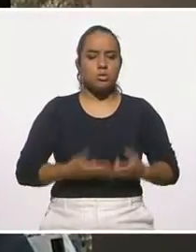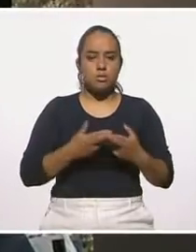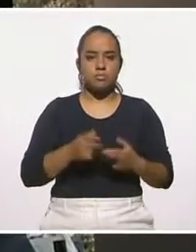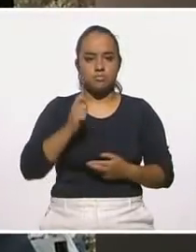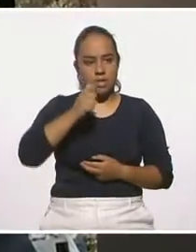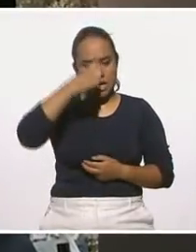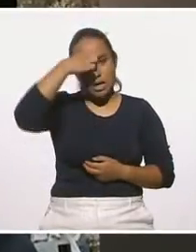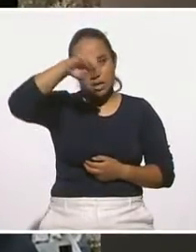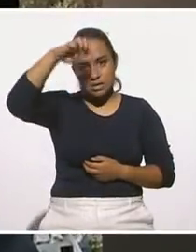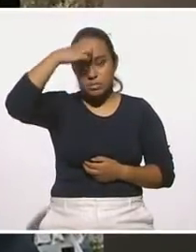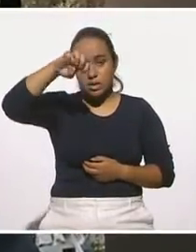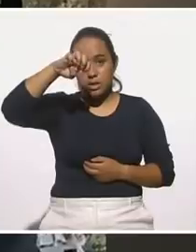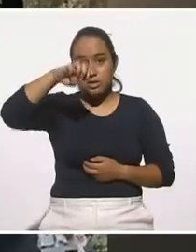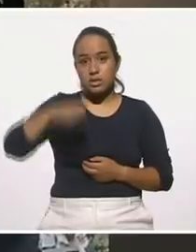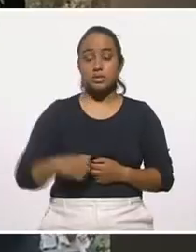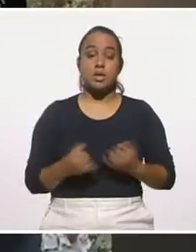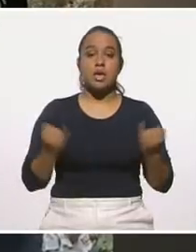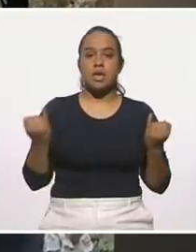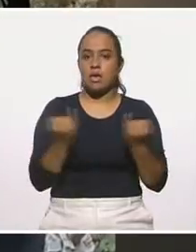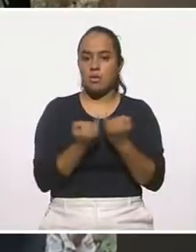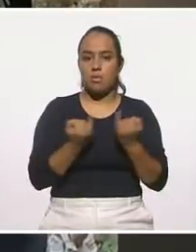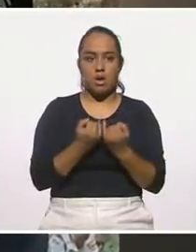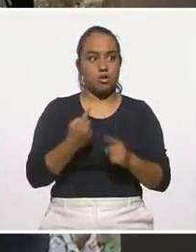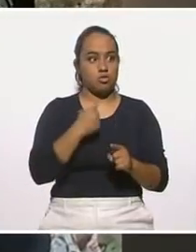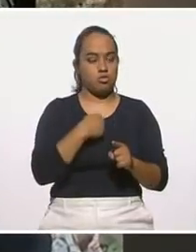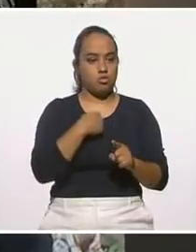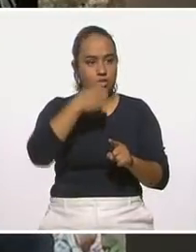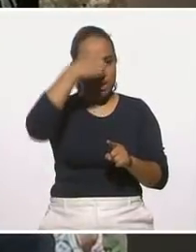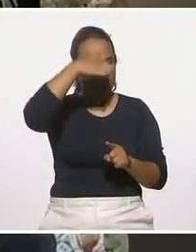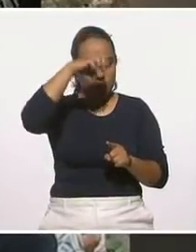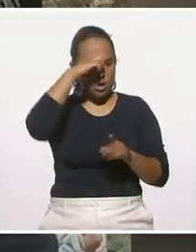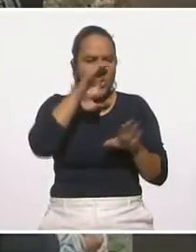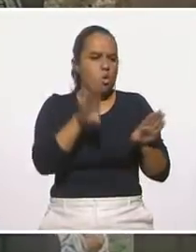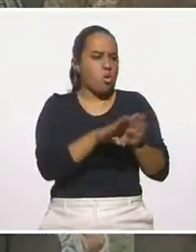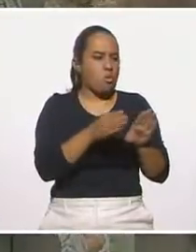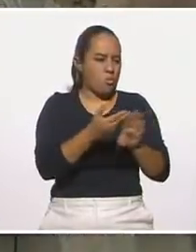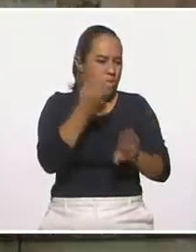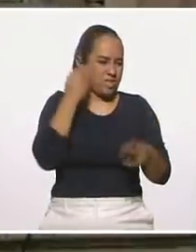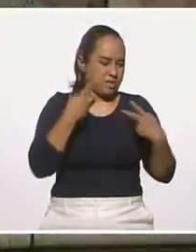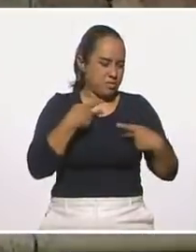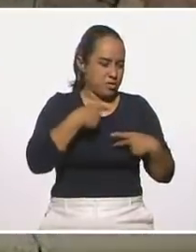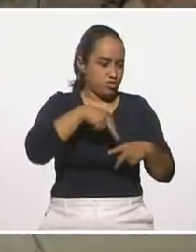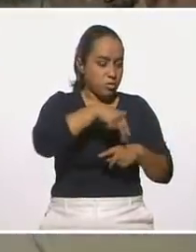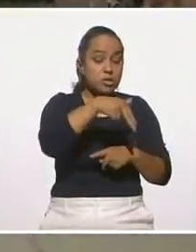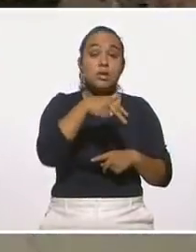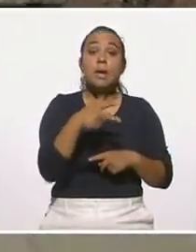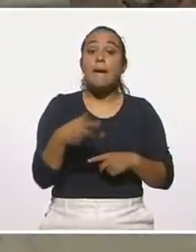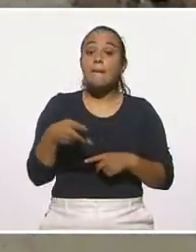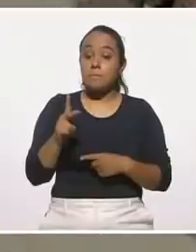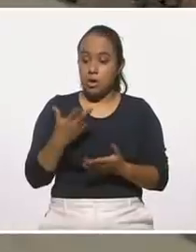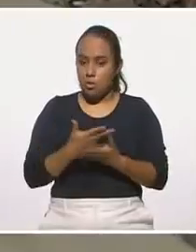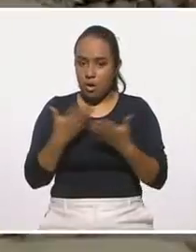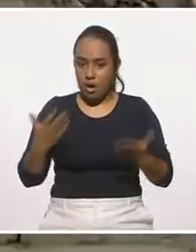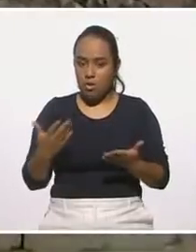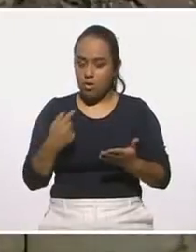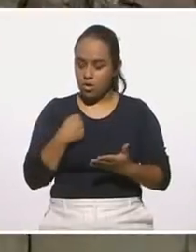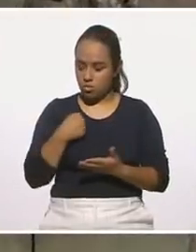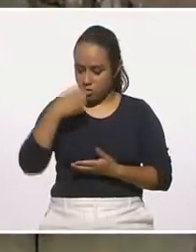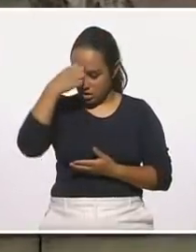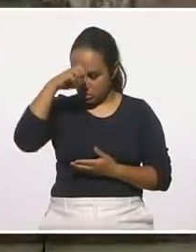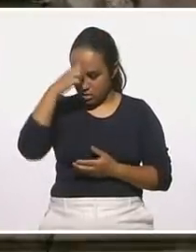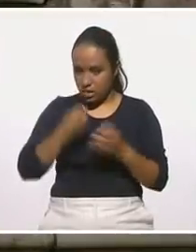experiencias, y que así como tuve muchísimas experiencias como convencional, también hoy por hoy estoy teniendo muchísimas experiencias muy gratas